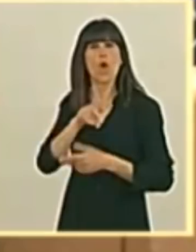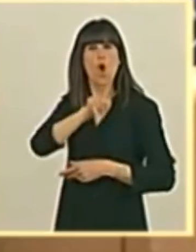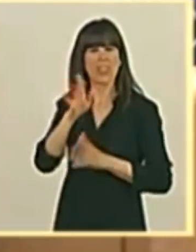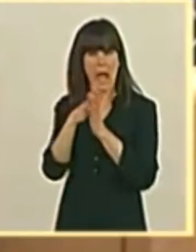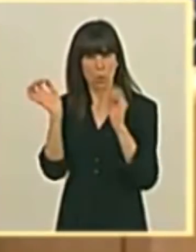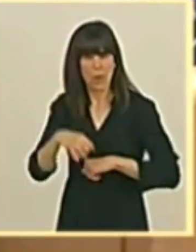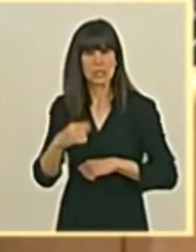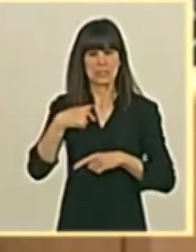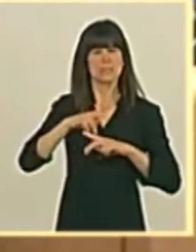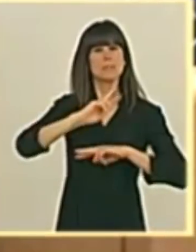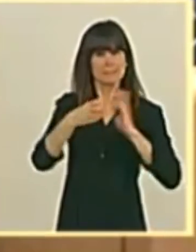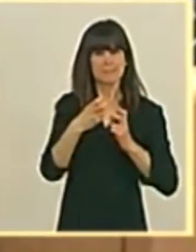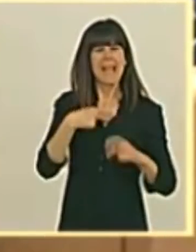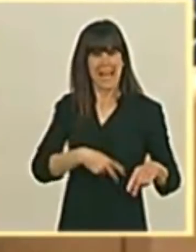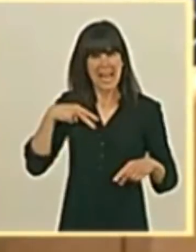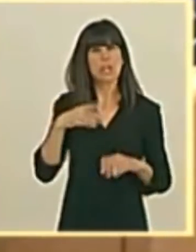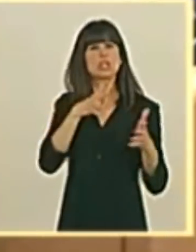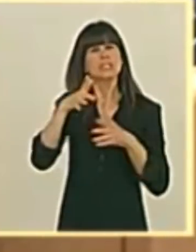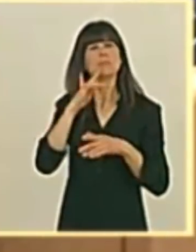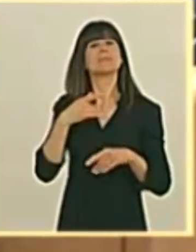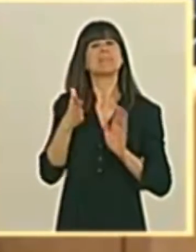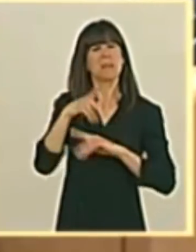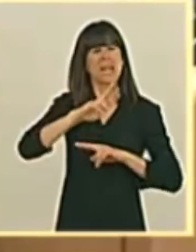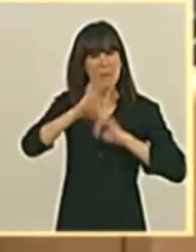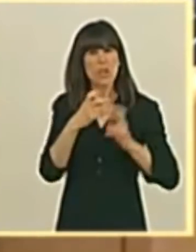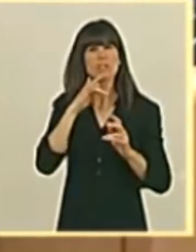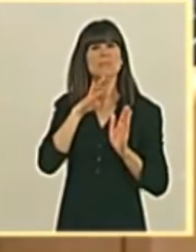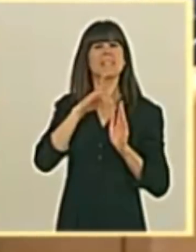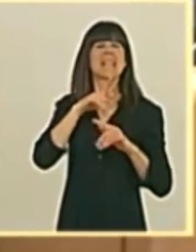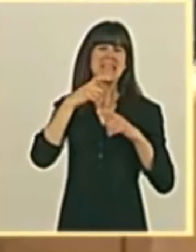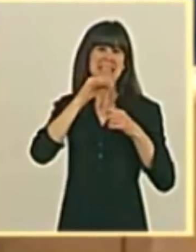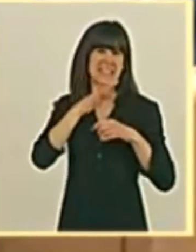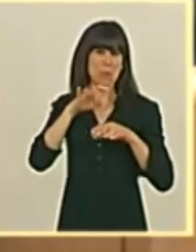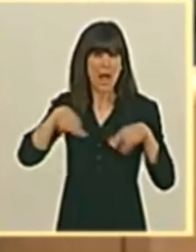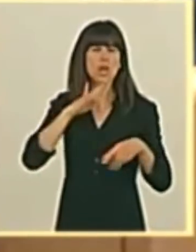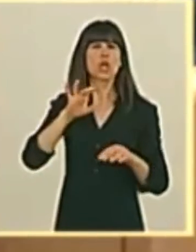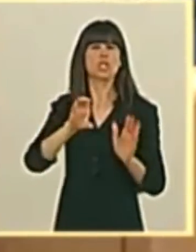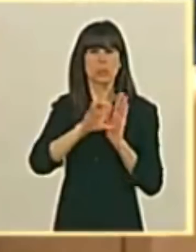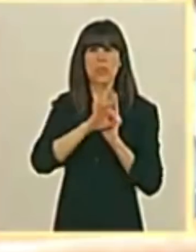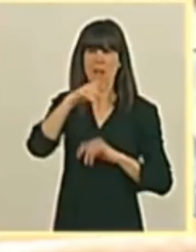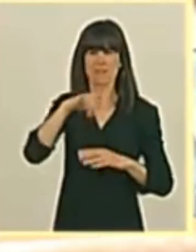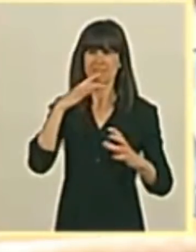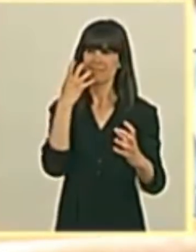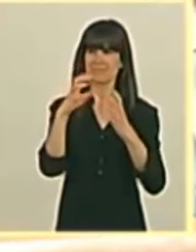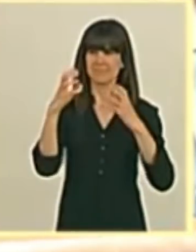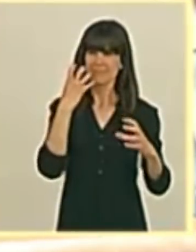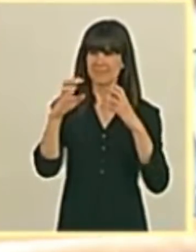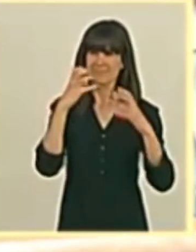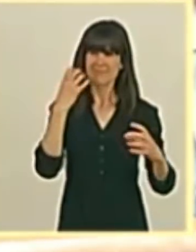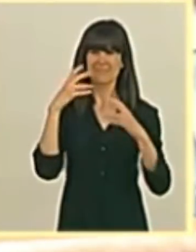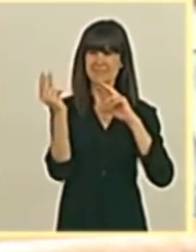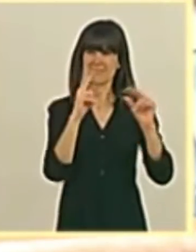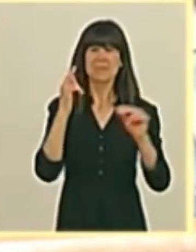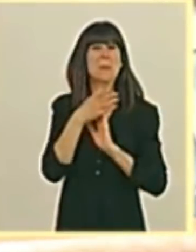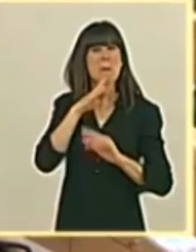La renovación del Consejo General de Poder Judicial, la renovación del Tribunal Constitucional, la reforma del artículo 42 de la Constitución, el que el